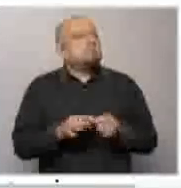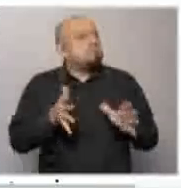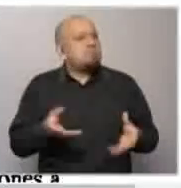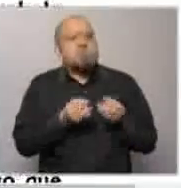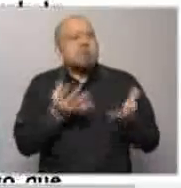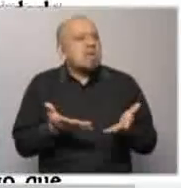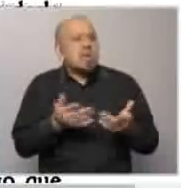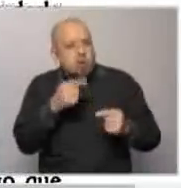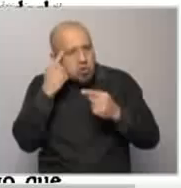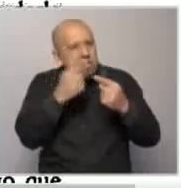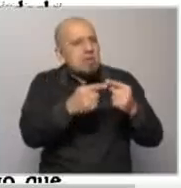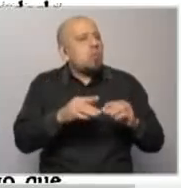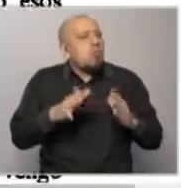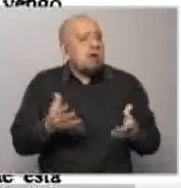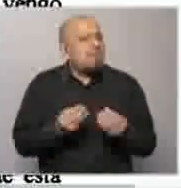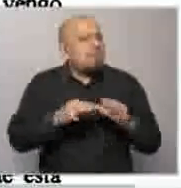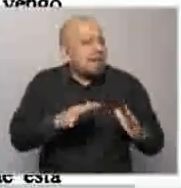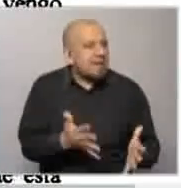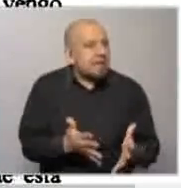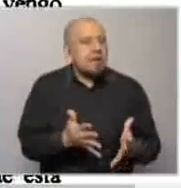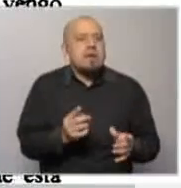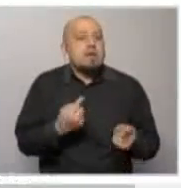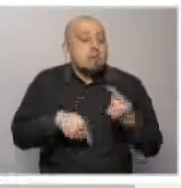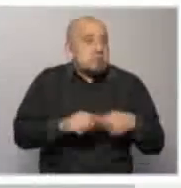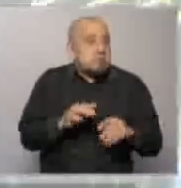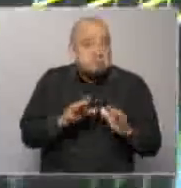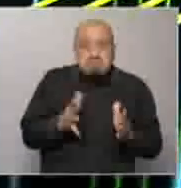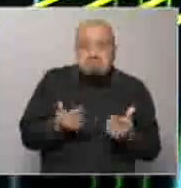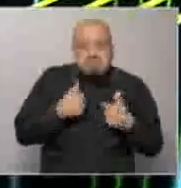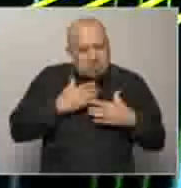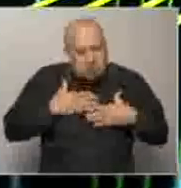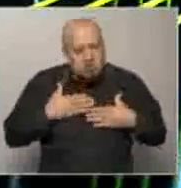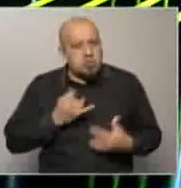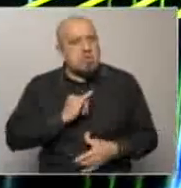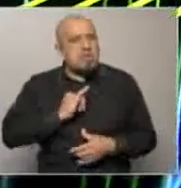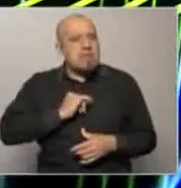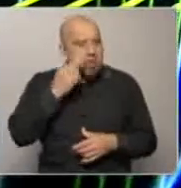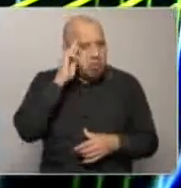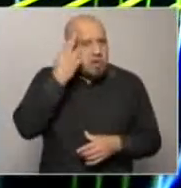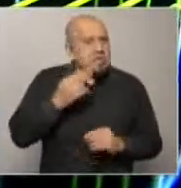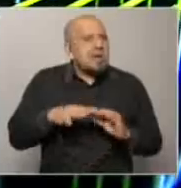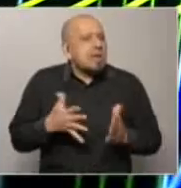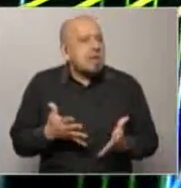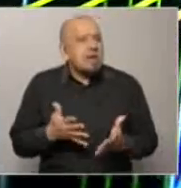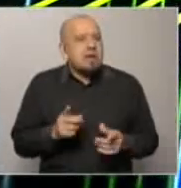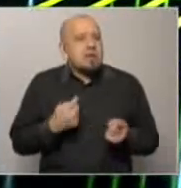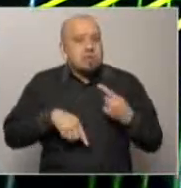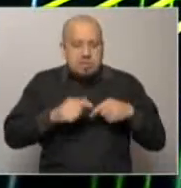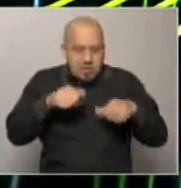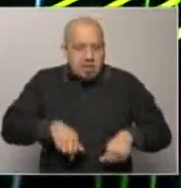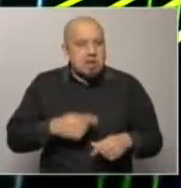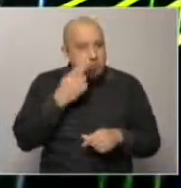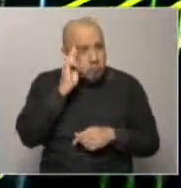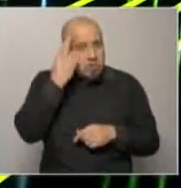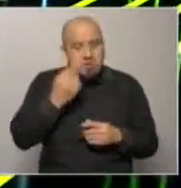metas u objetivos que poco tenían que ver con el sentido uruguayo y el costo de perder la democracia